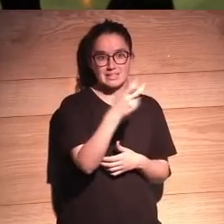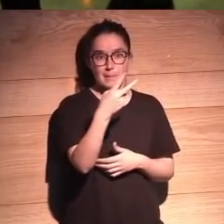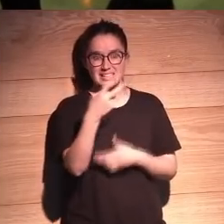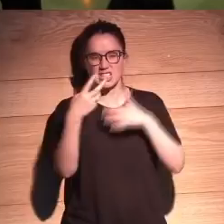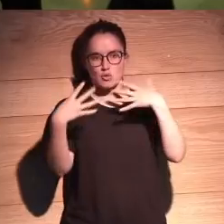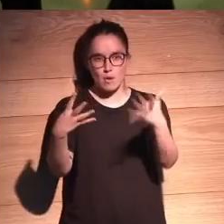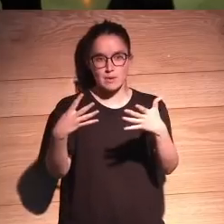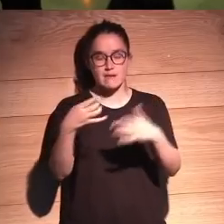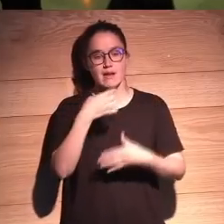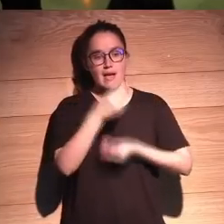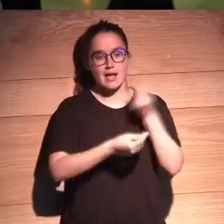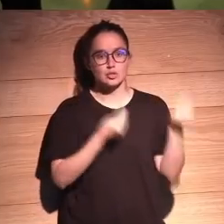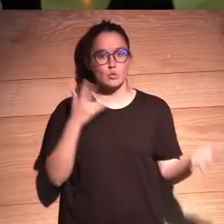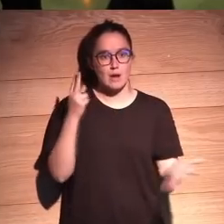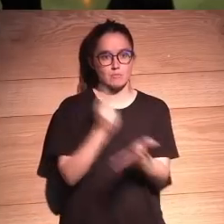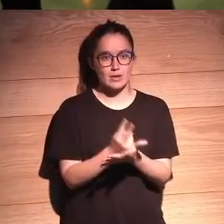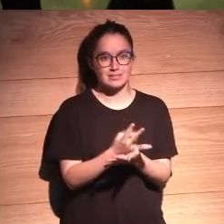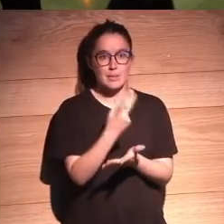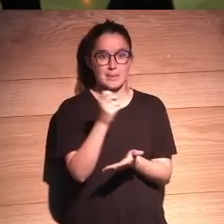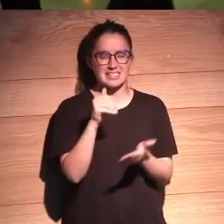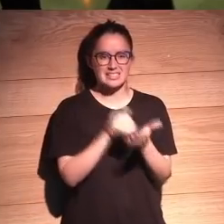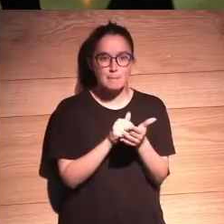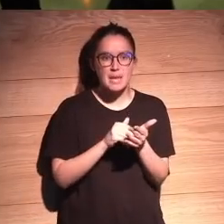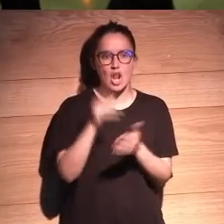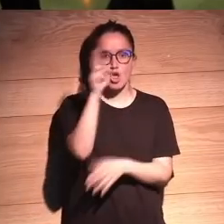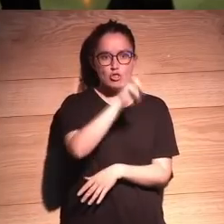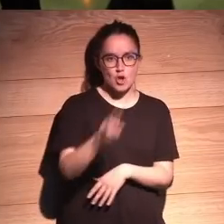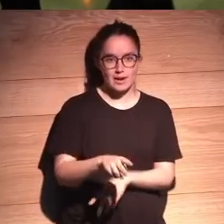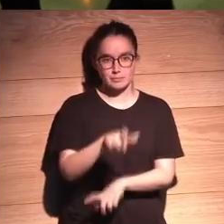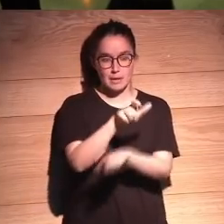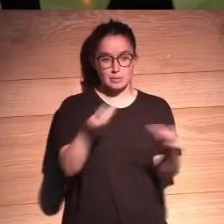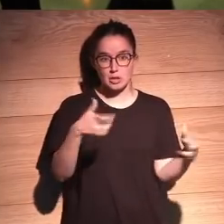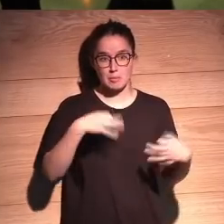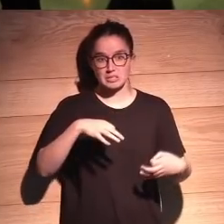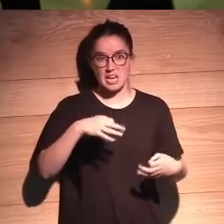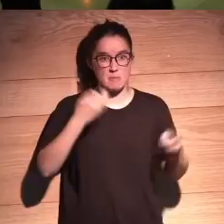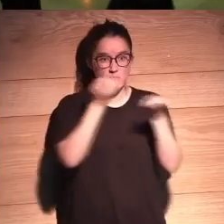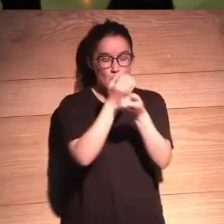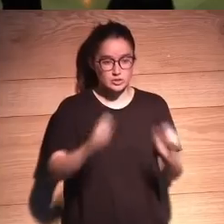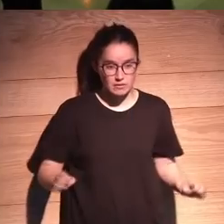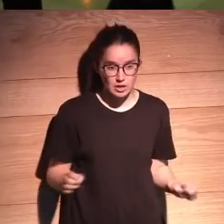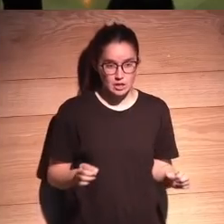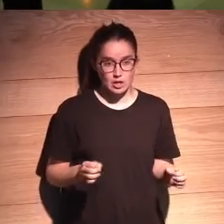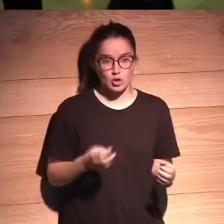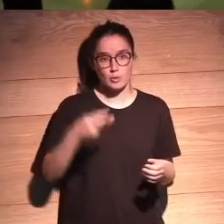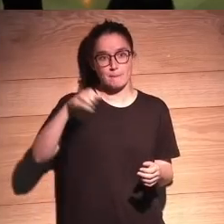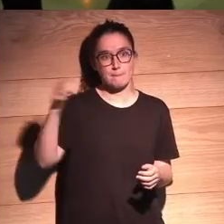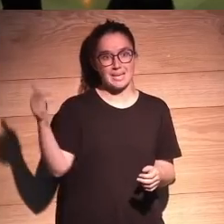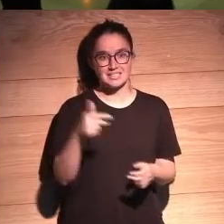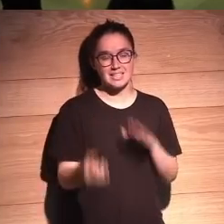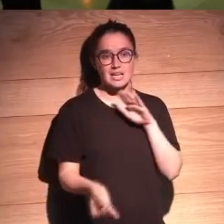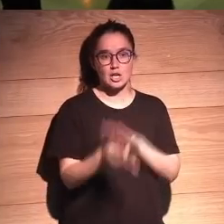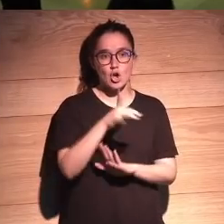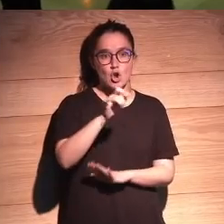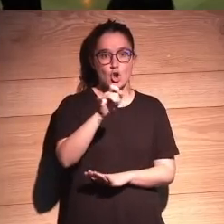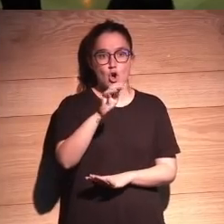específicamente él ha hecho una apuesta de 20 mil dólares para la gente que no crea en esto y con nada más y nada menos que Mitch Kapoor el que creó